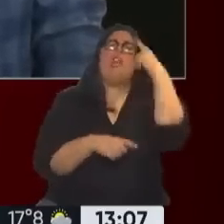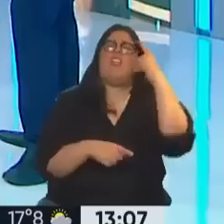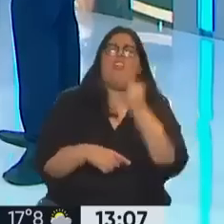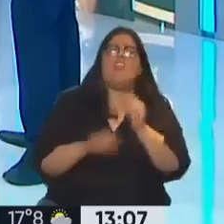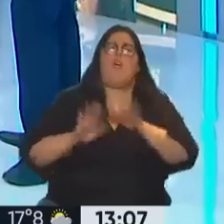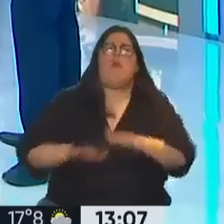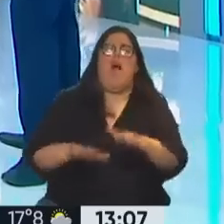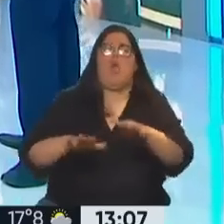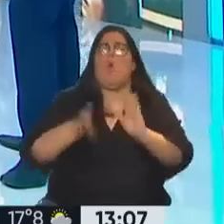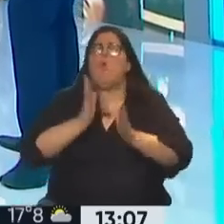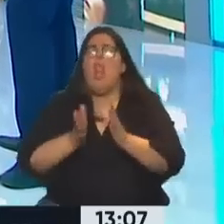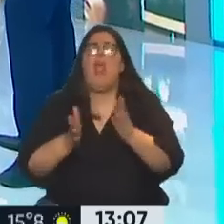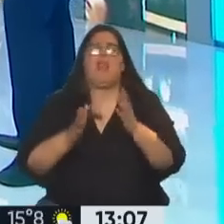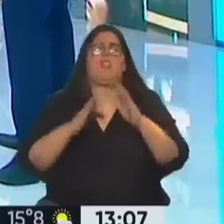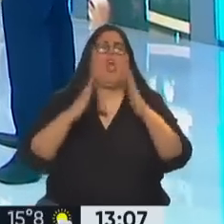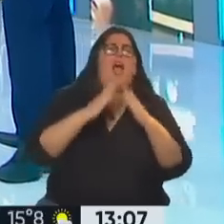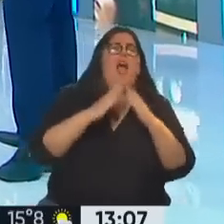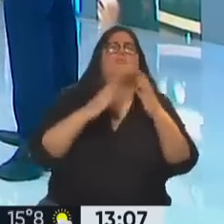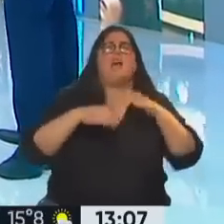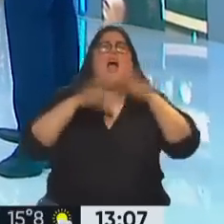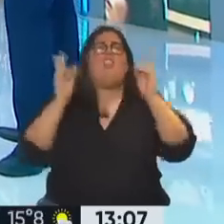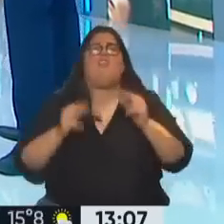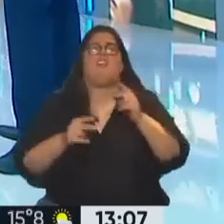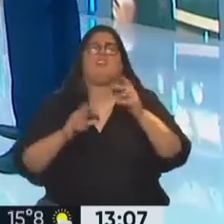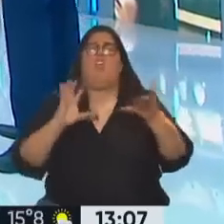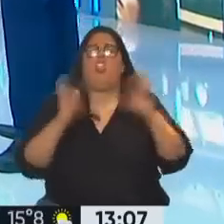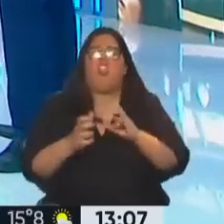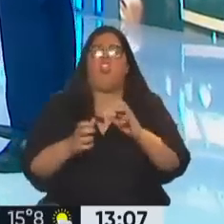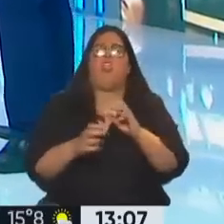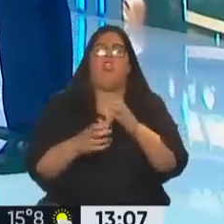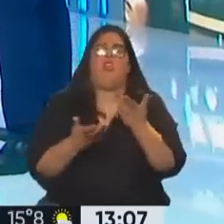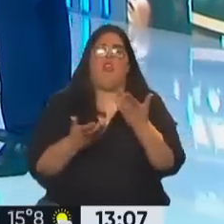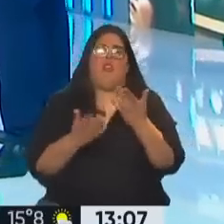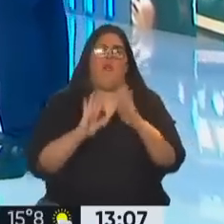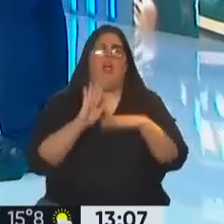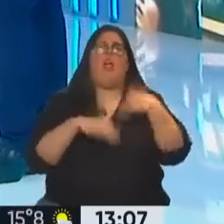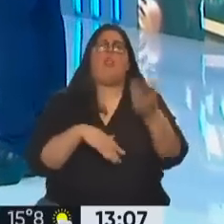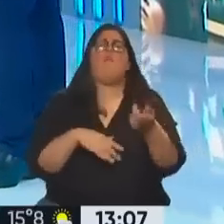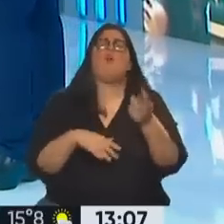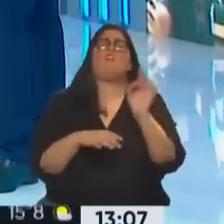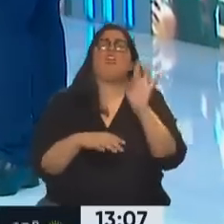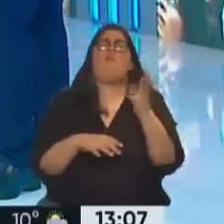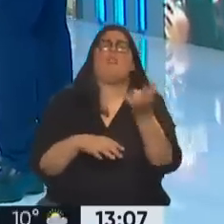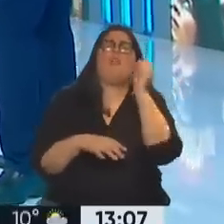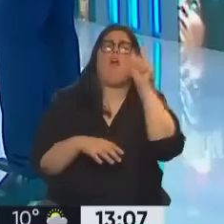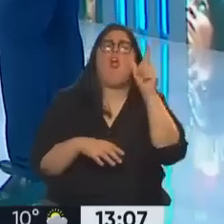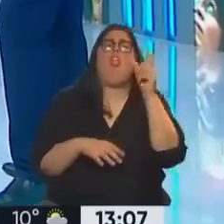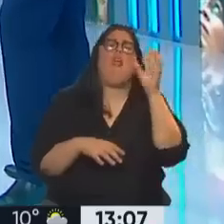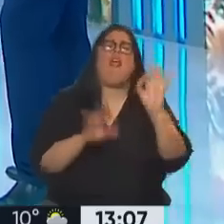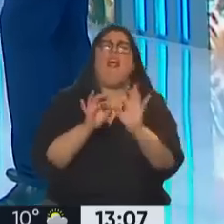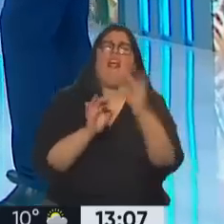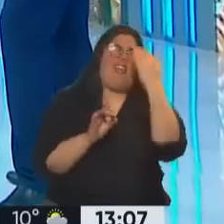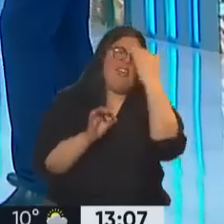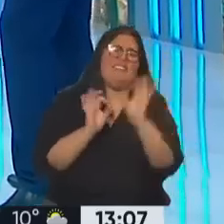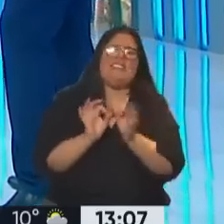propiedad pública, privada, 6 muertos, para luego, como no tenían salida, lograr 15 centavos de reducción en el precio de gasolina y ese es el éxito del